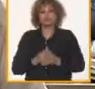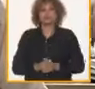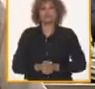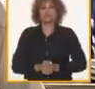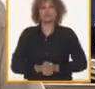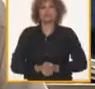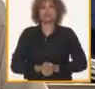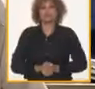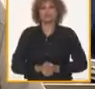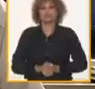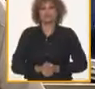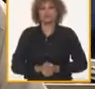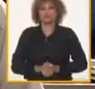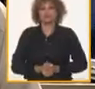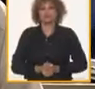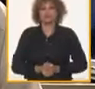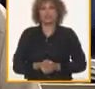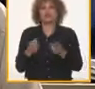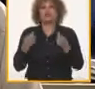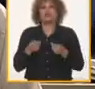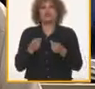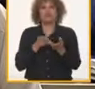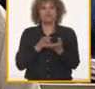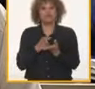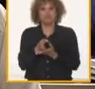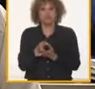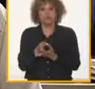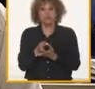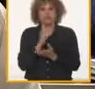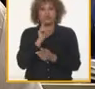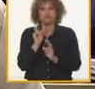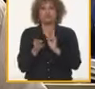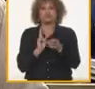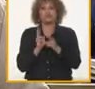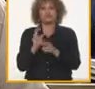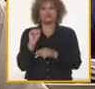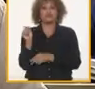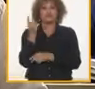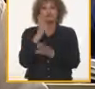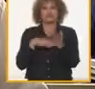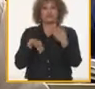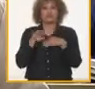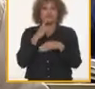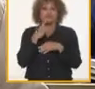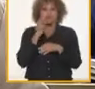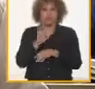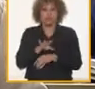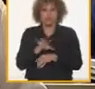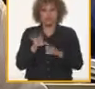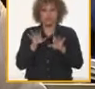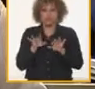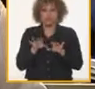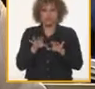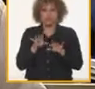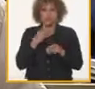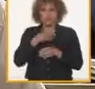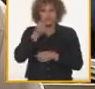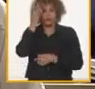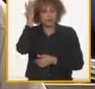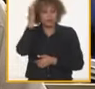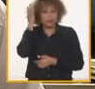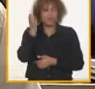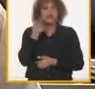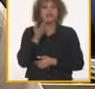realizar yo creo que tenemos que ir más al camino que nos ha estado indicando el primer secretario y es en rescatar